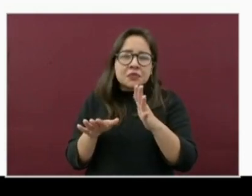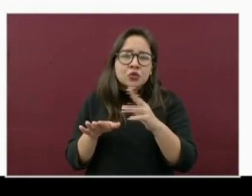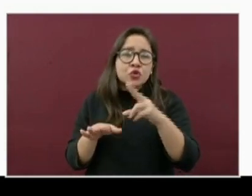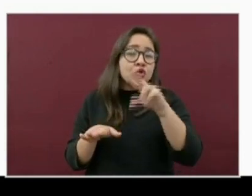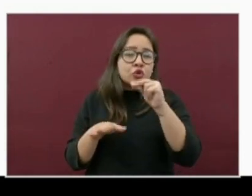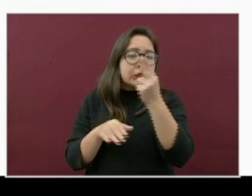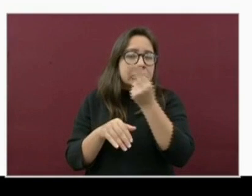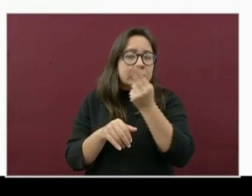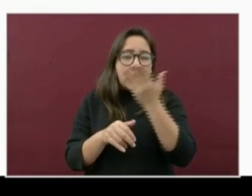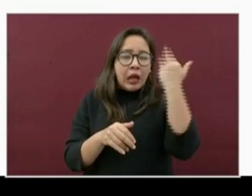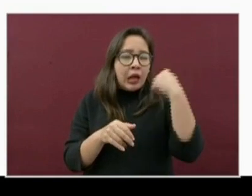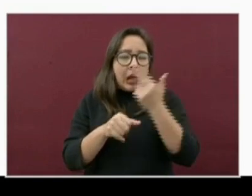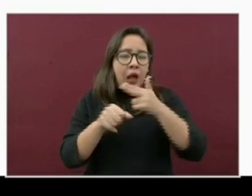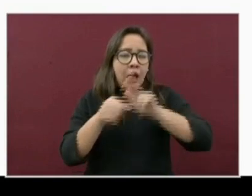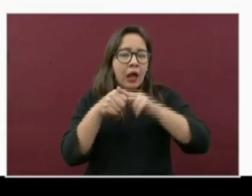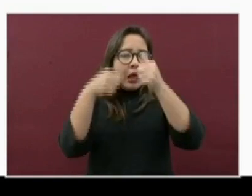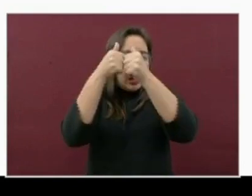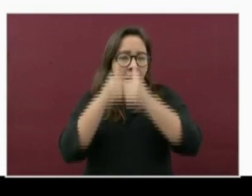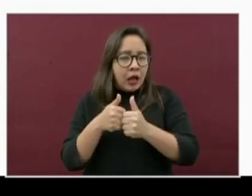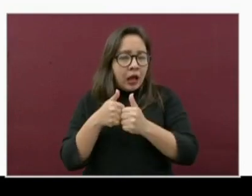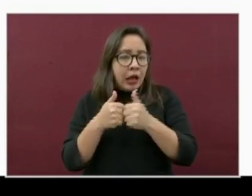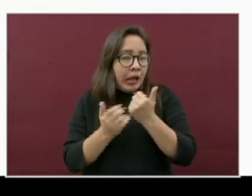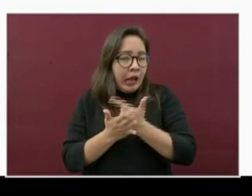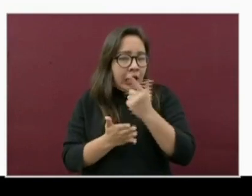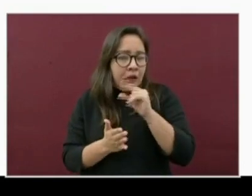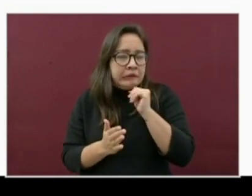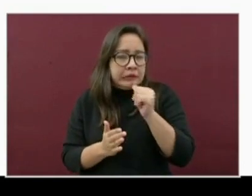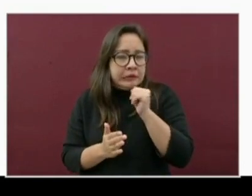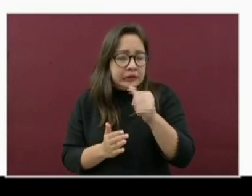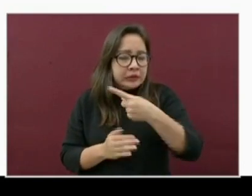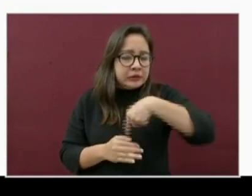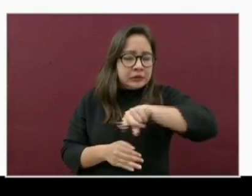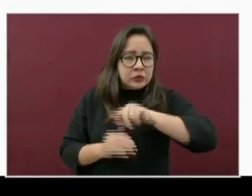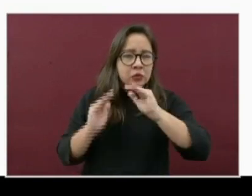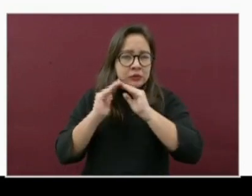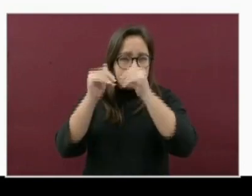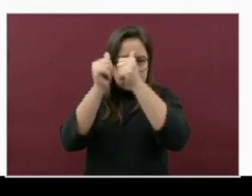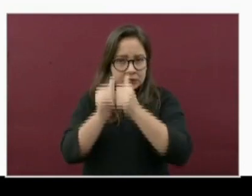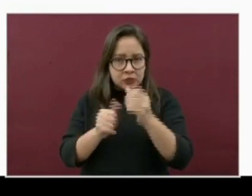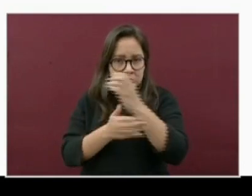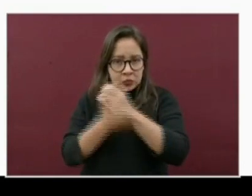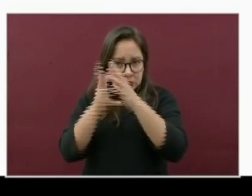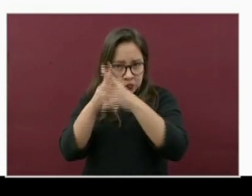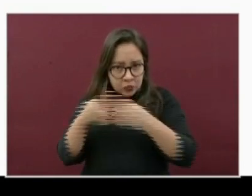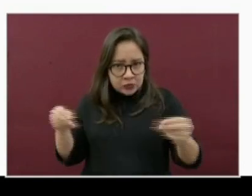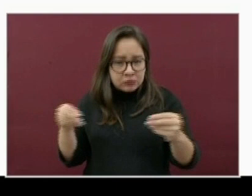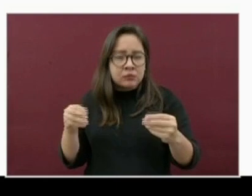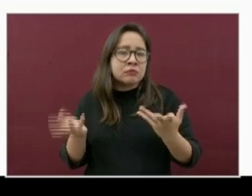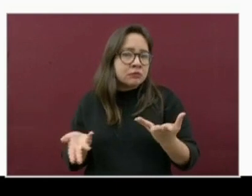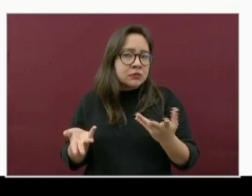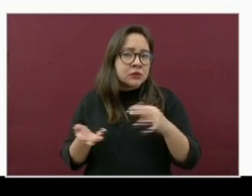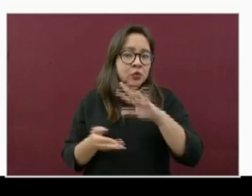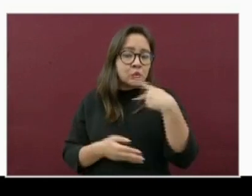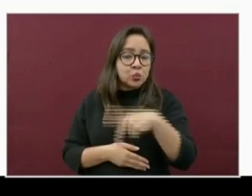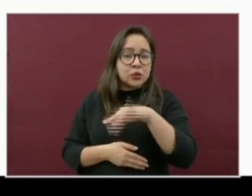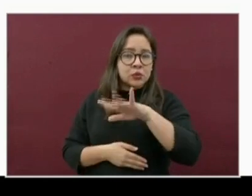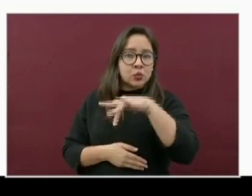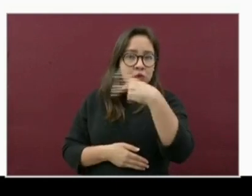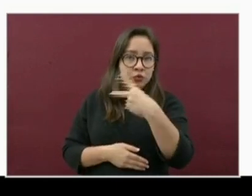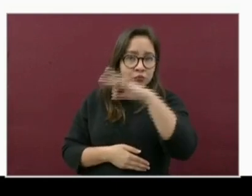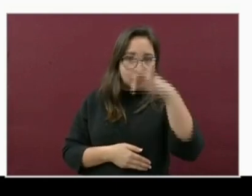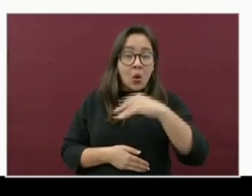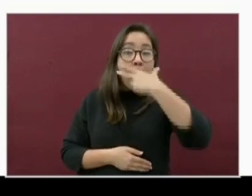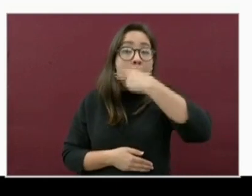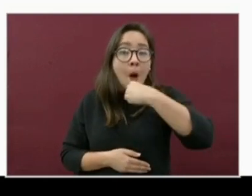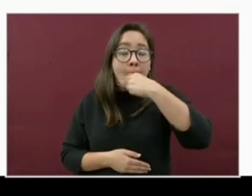hospitalización, por lo que se trataron y vigilaron en forma ambulatoria. El 52% hombres